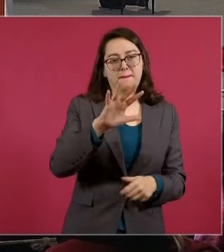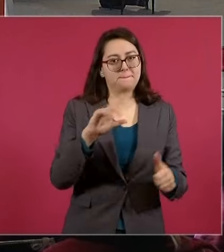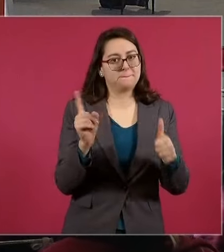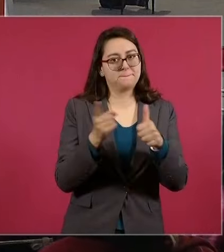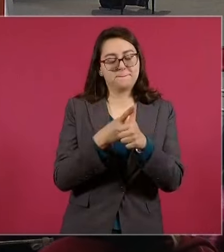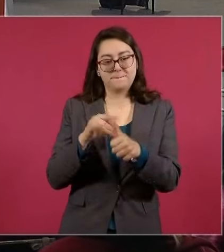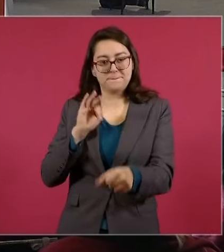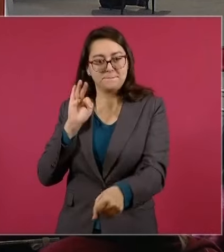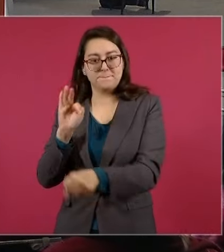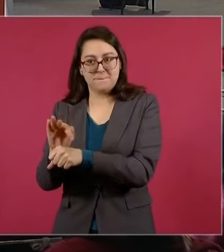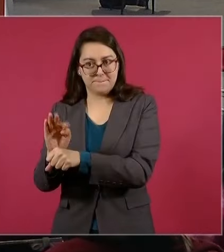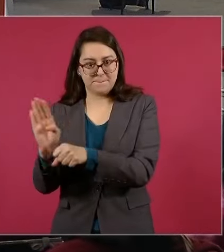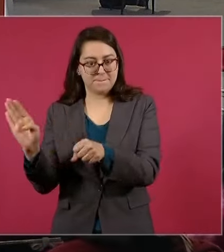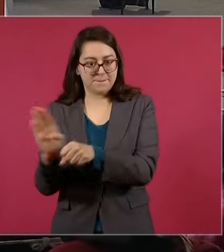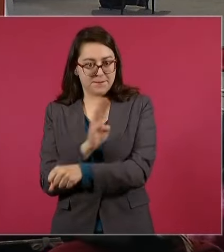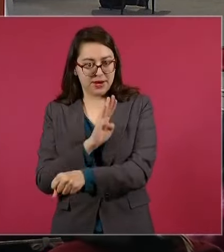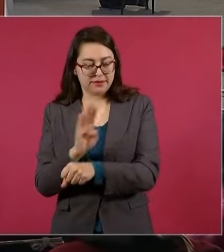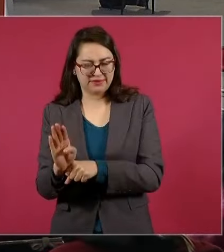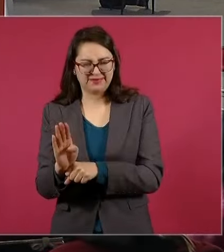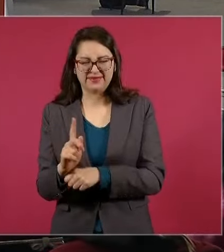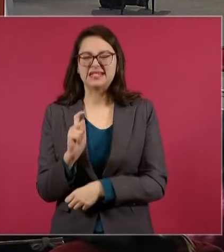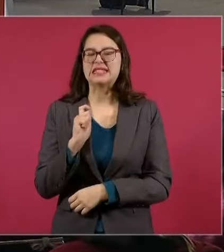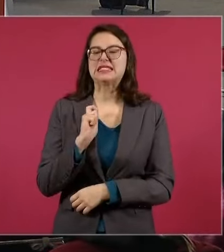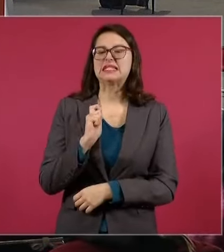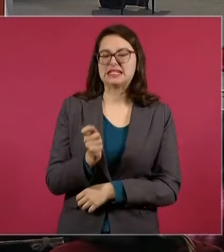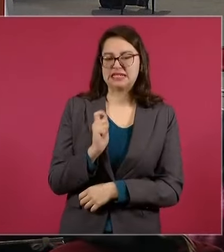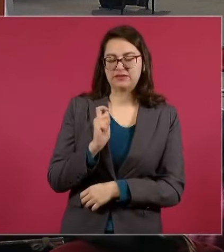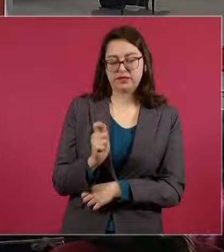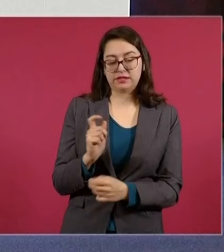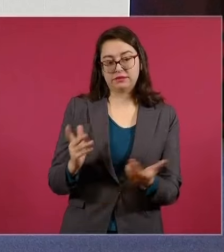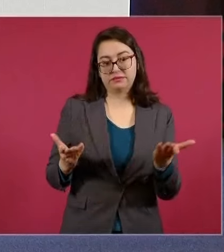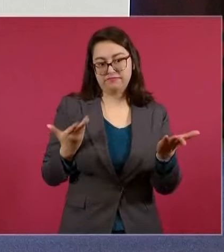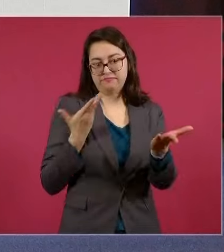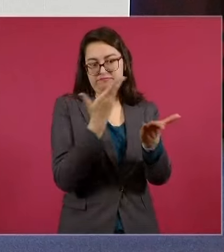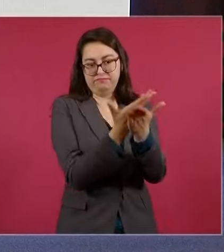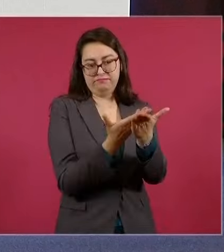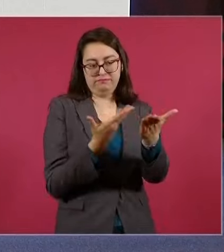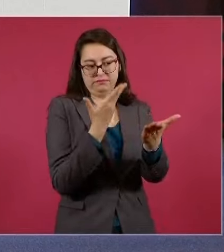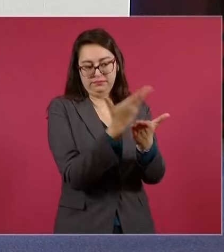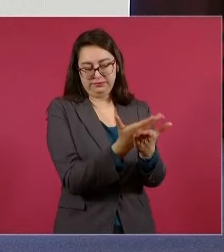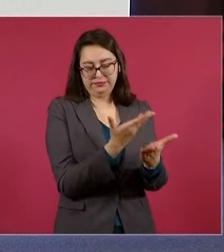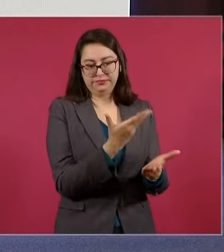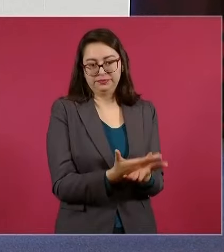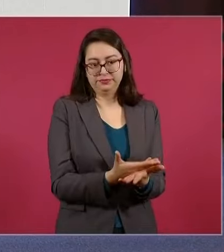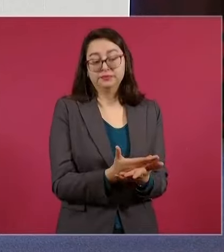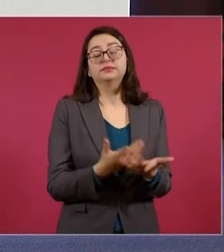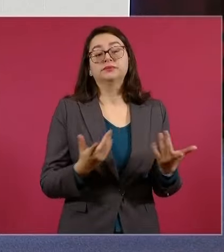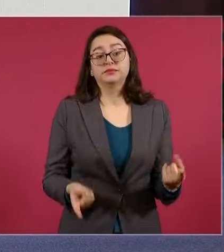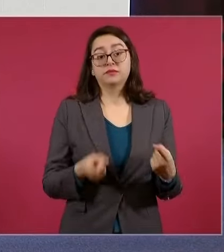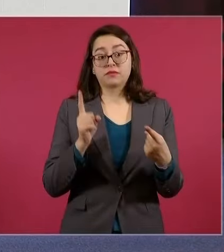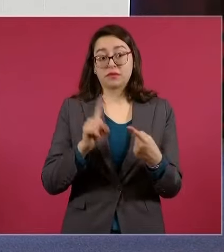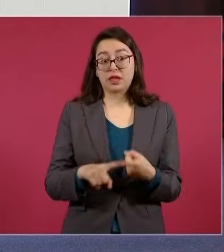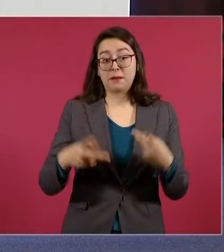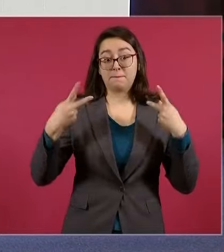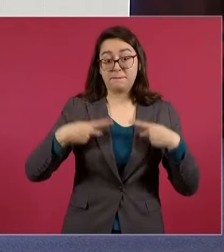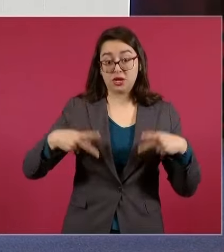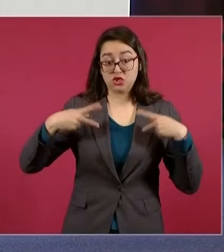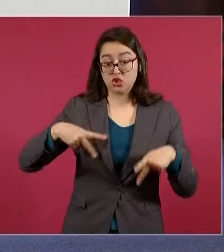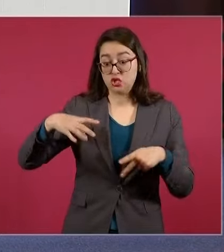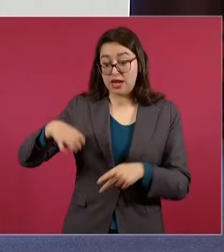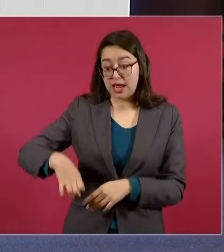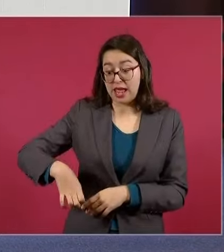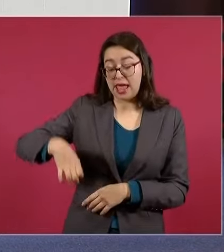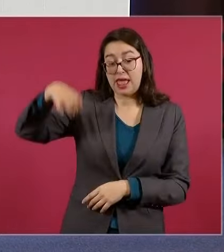importante de reformas del bienestar. Se incluye el derecho de los adultos mayores a una pensión no